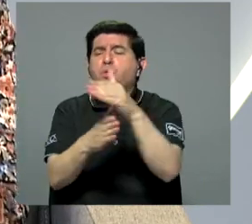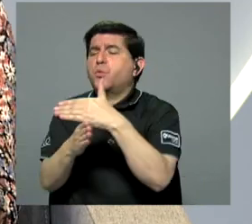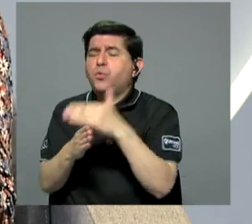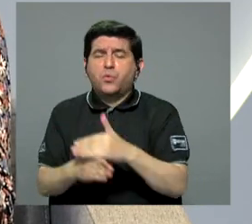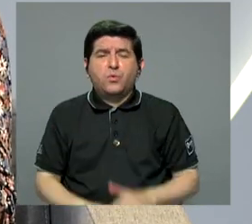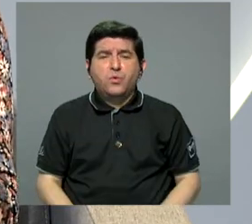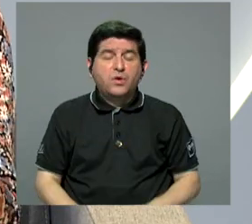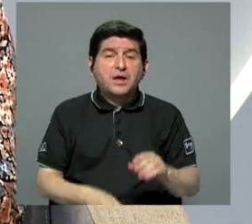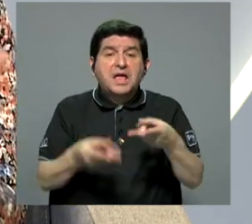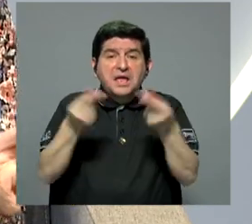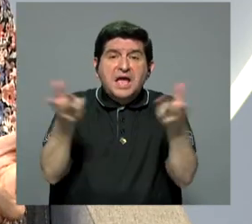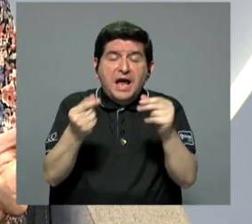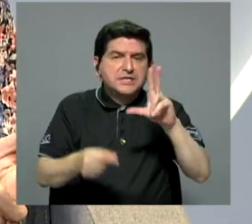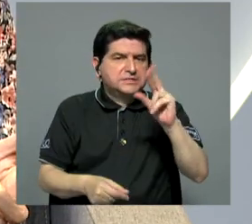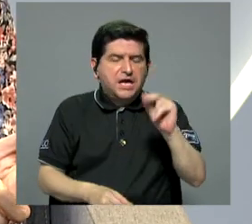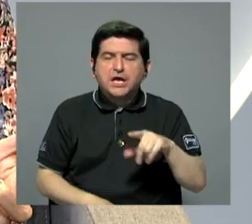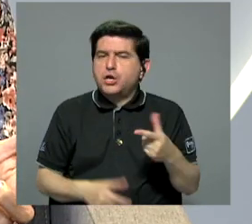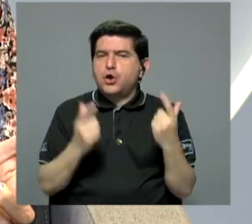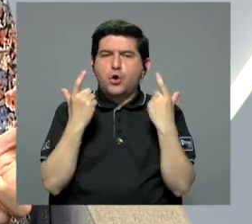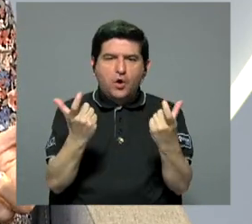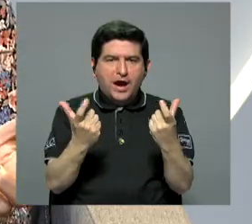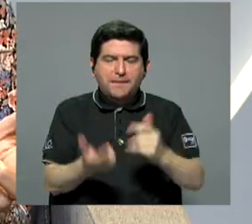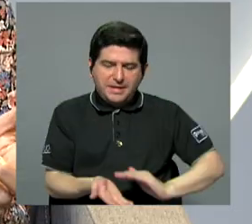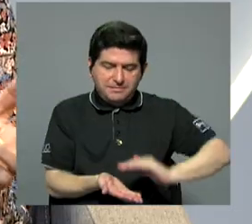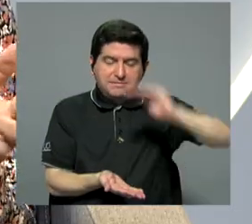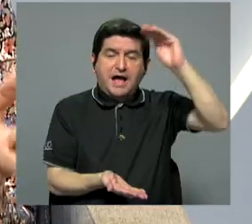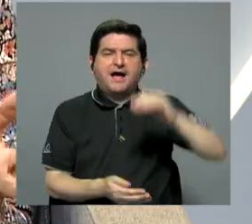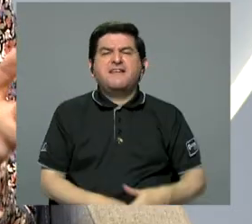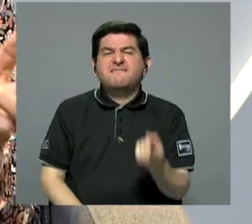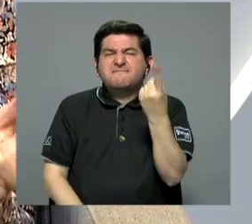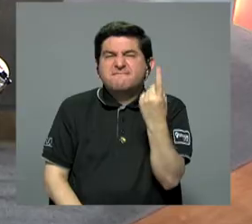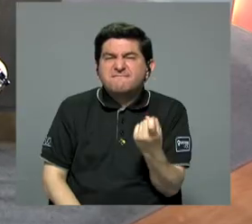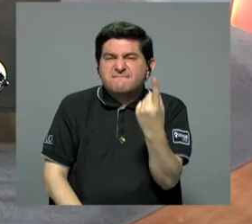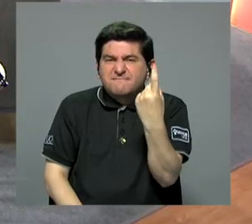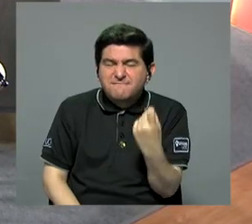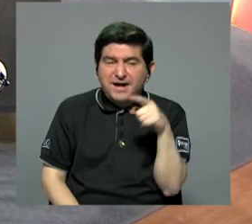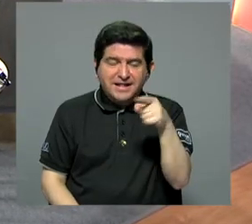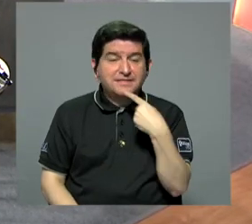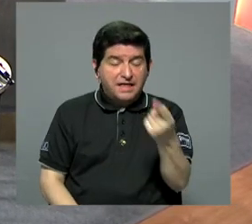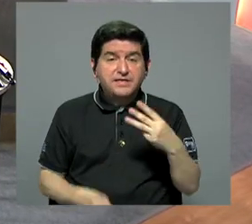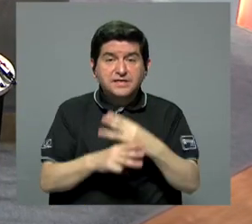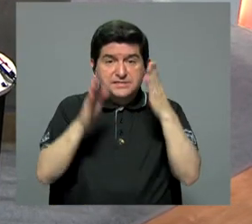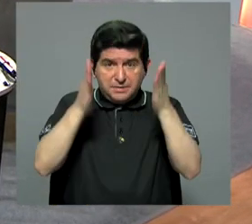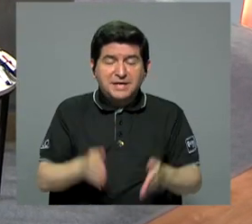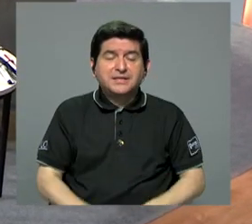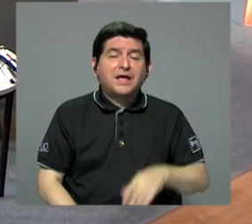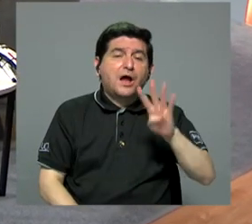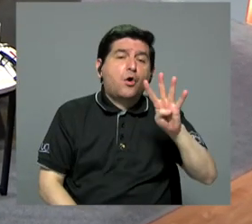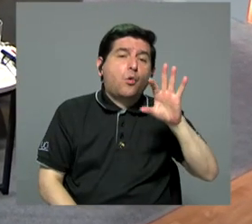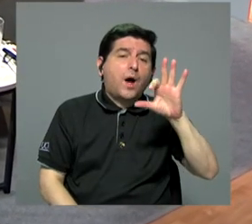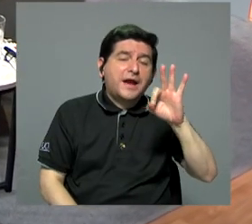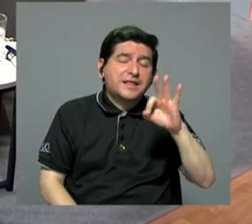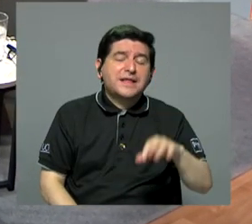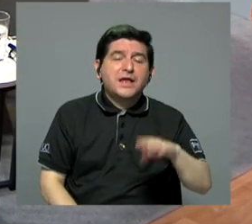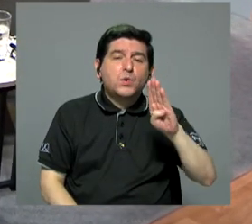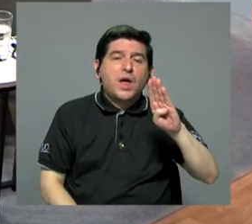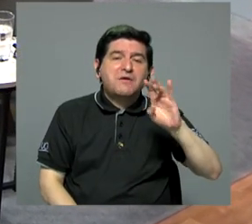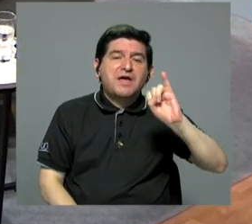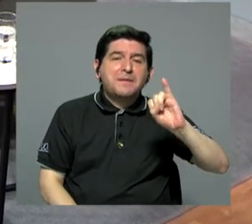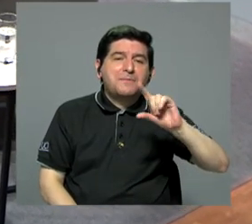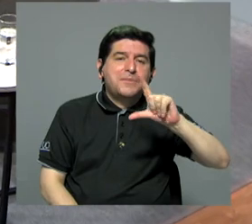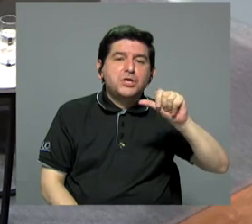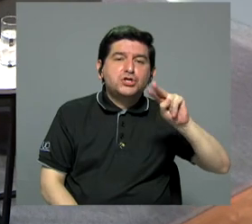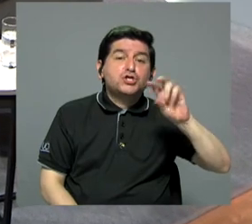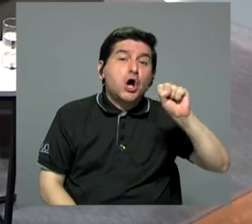que recibe y gasta, y no como uno de capitalización. Hay un faltante, dice este matemático, de 49 billones.